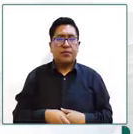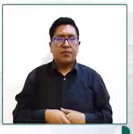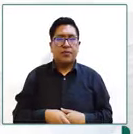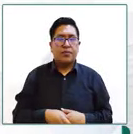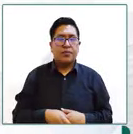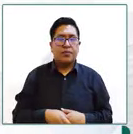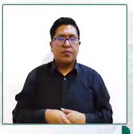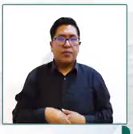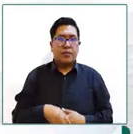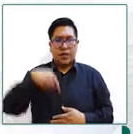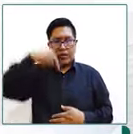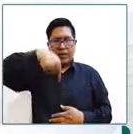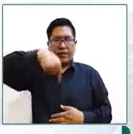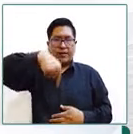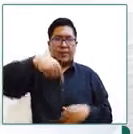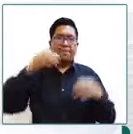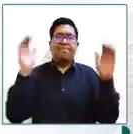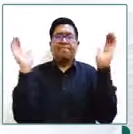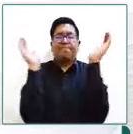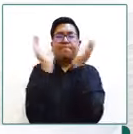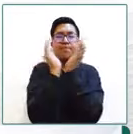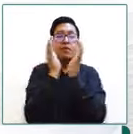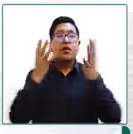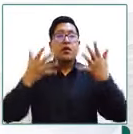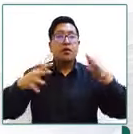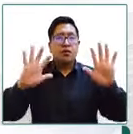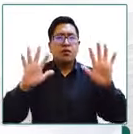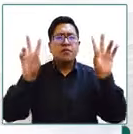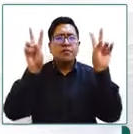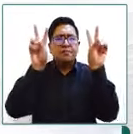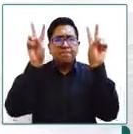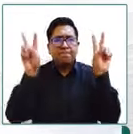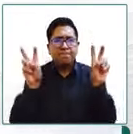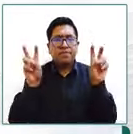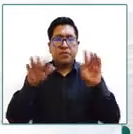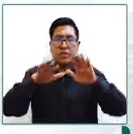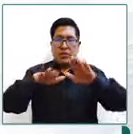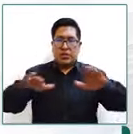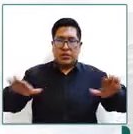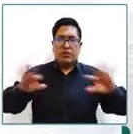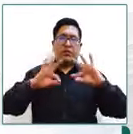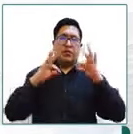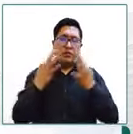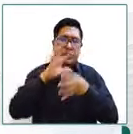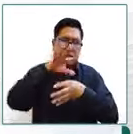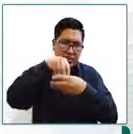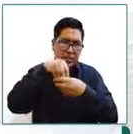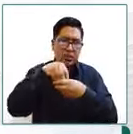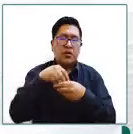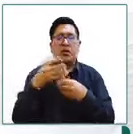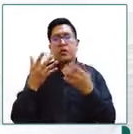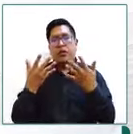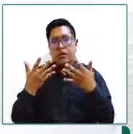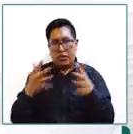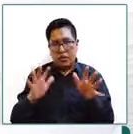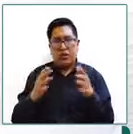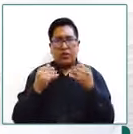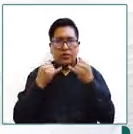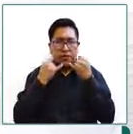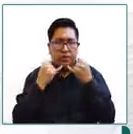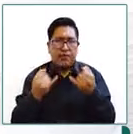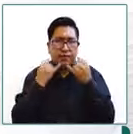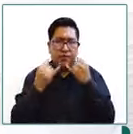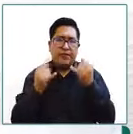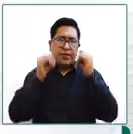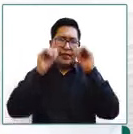nosotros como Defensoría del Pueblo justamente en esta temática ya hemos realizado algunos informes